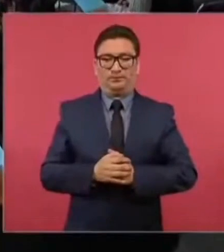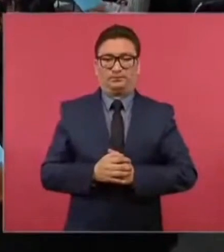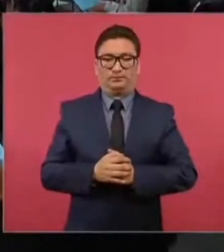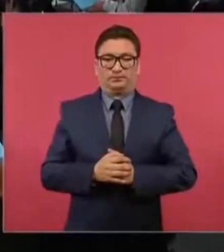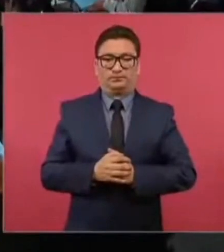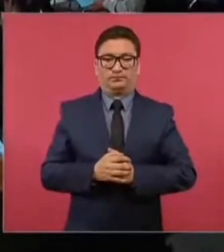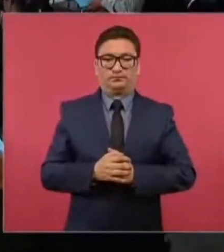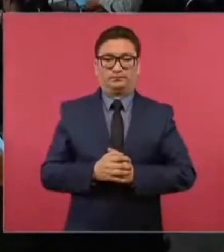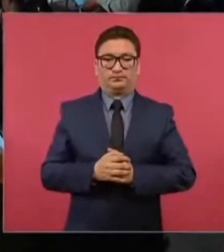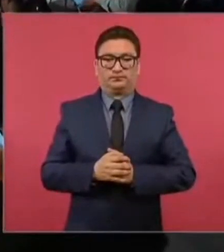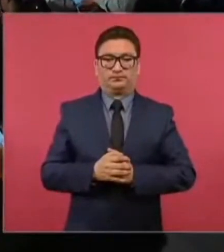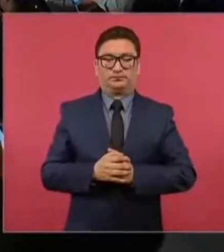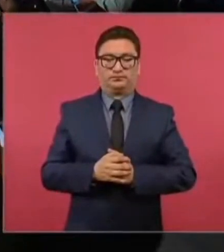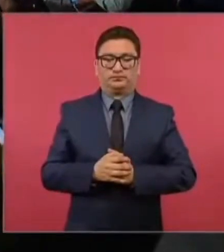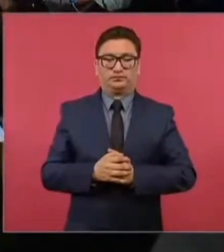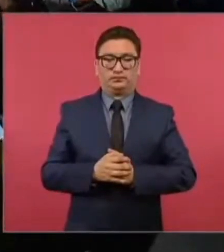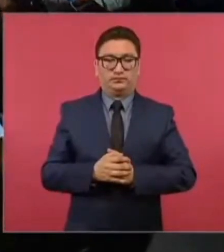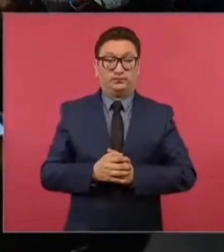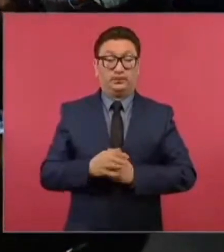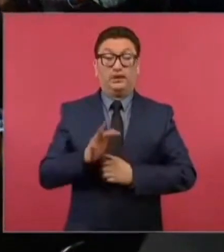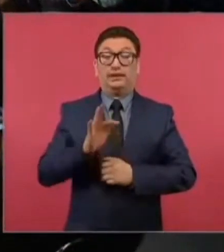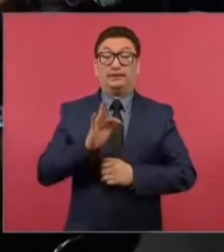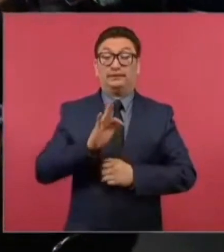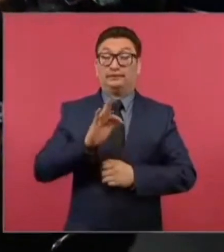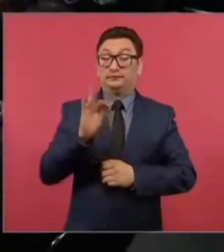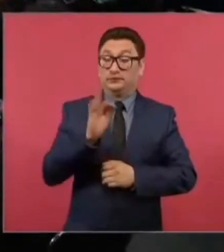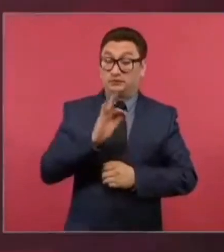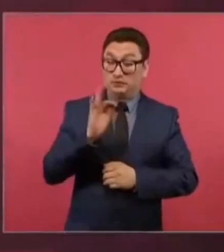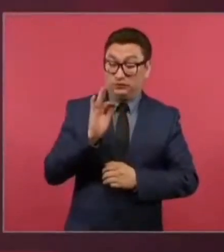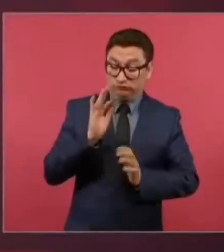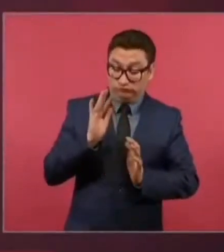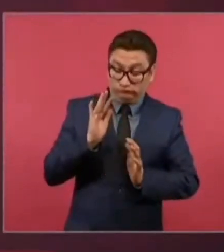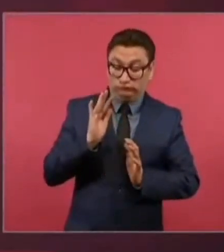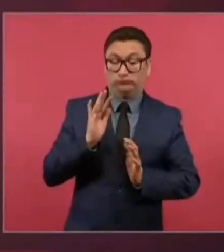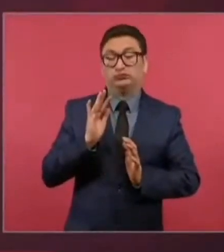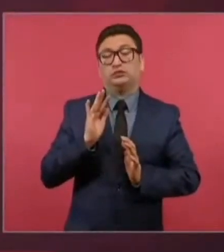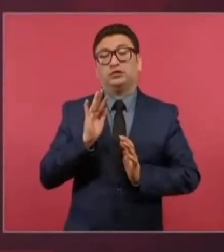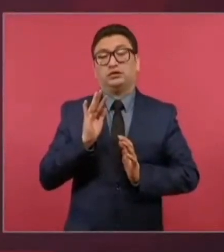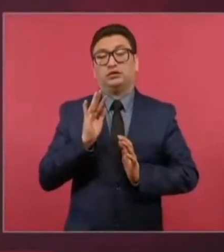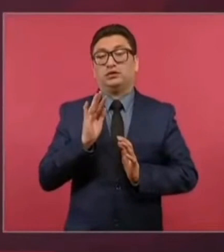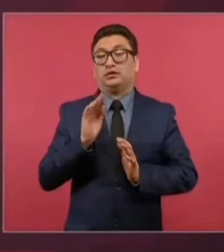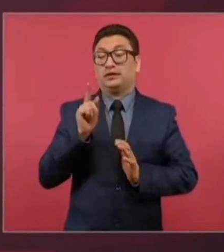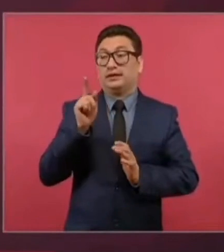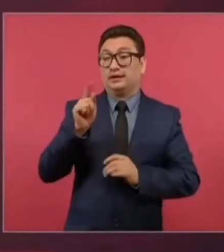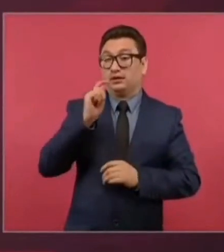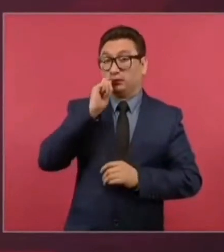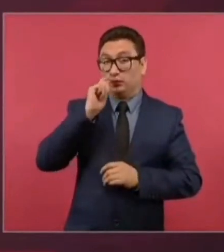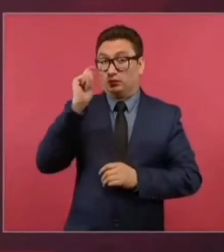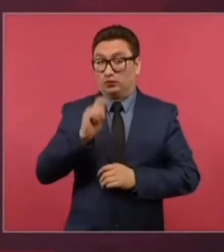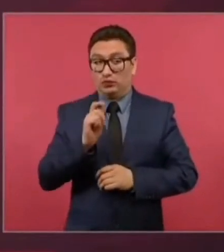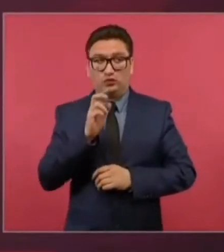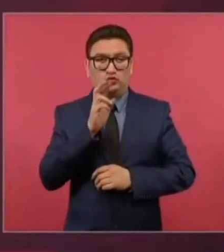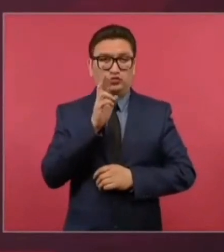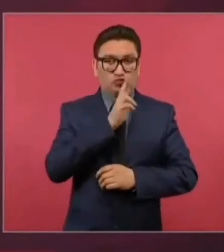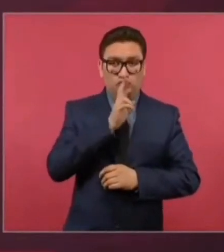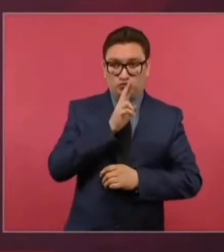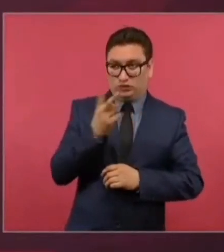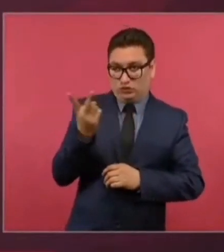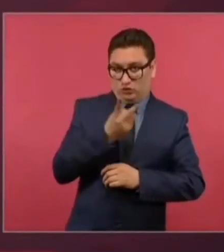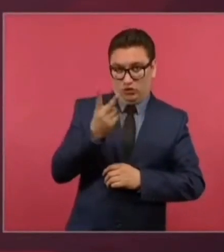aceptación tanto de Ucrania como de Rusia